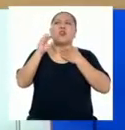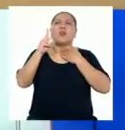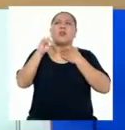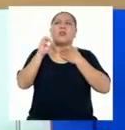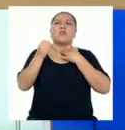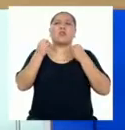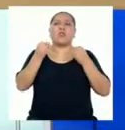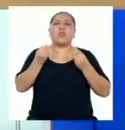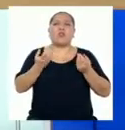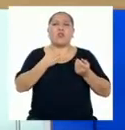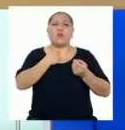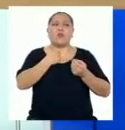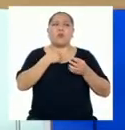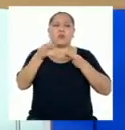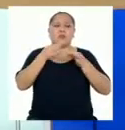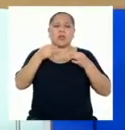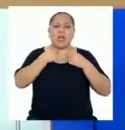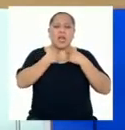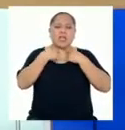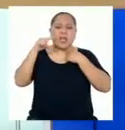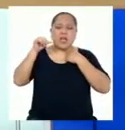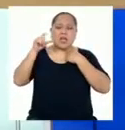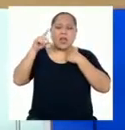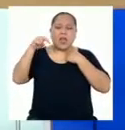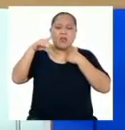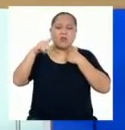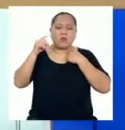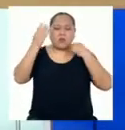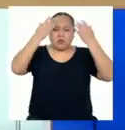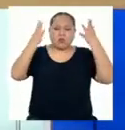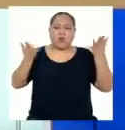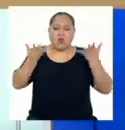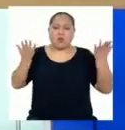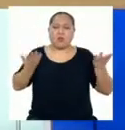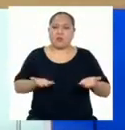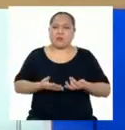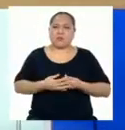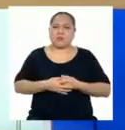voy a conducir un programa sobre esta glándula si no sé ni dónde está?